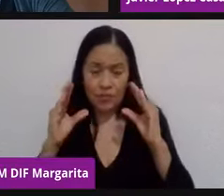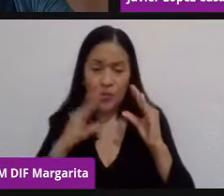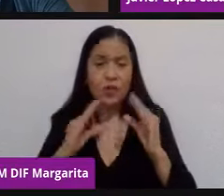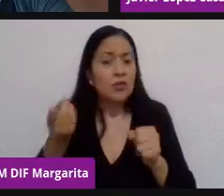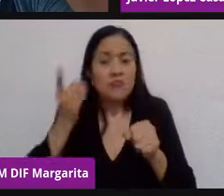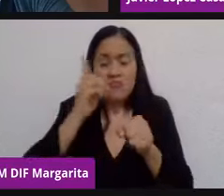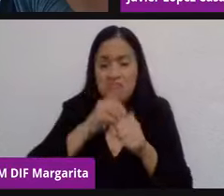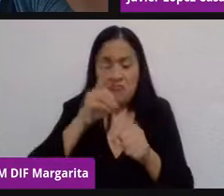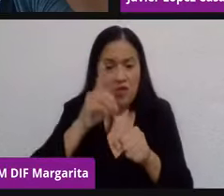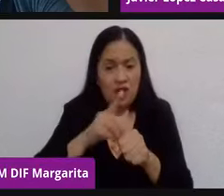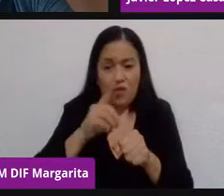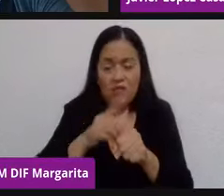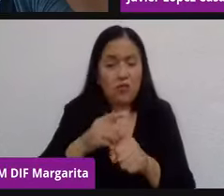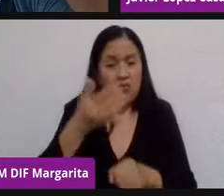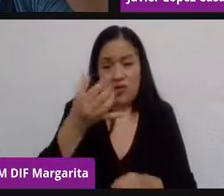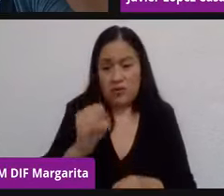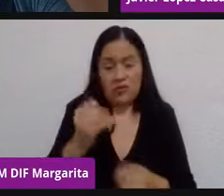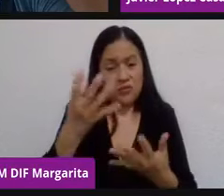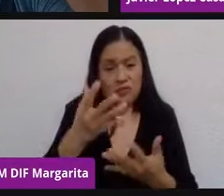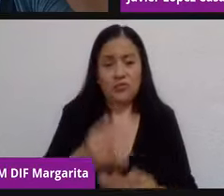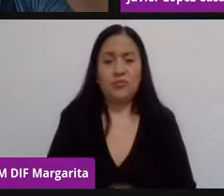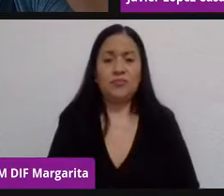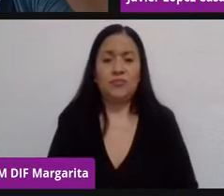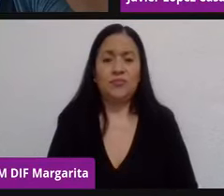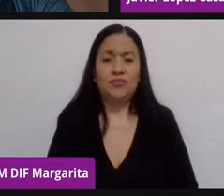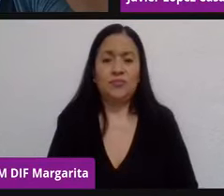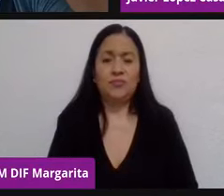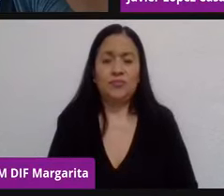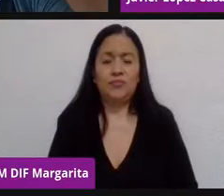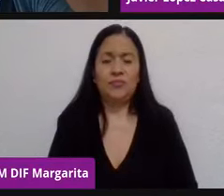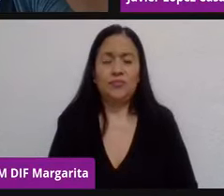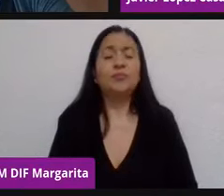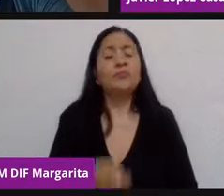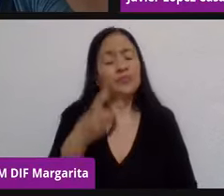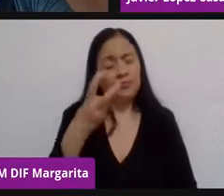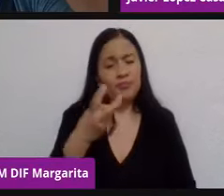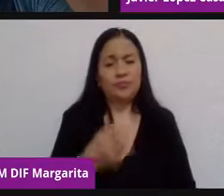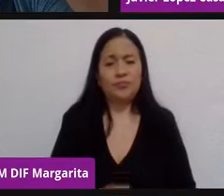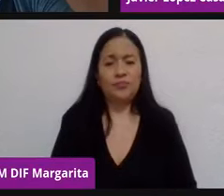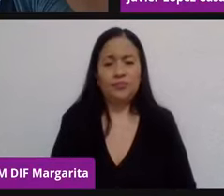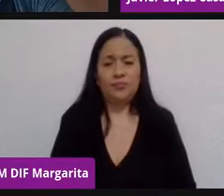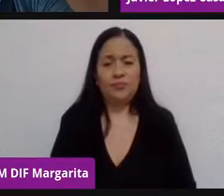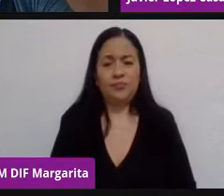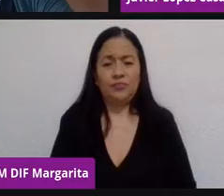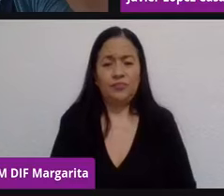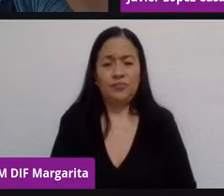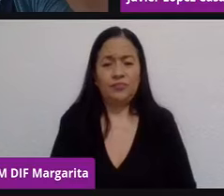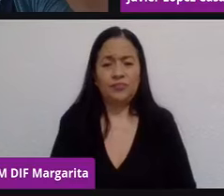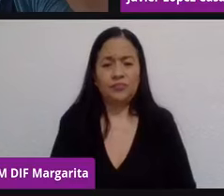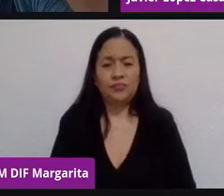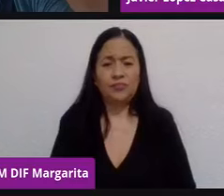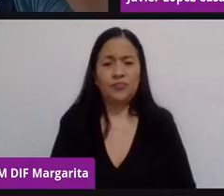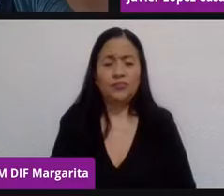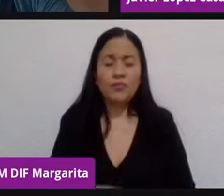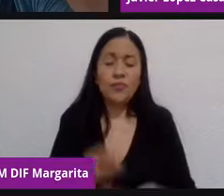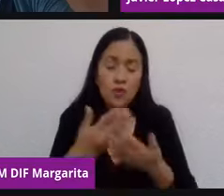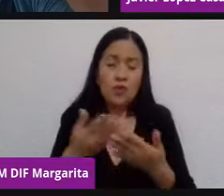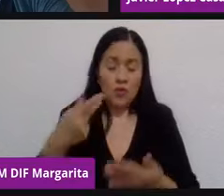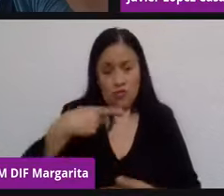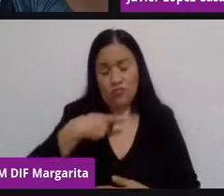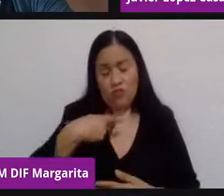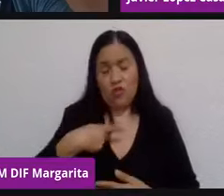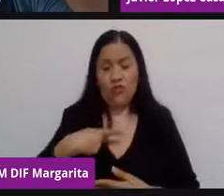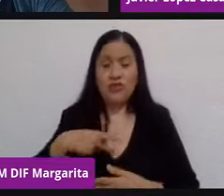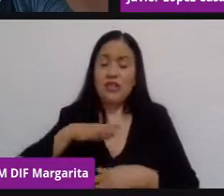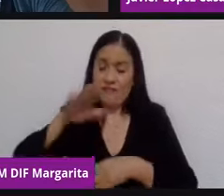como parte de una vocación. Entonces, pues será parte de los trabajos que estaré buscando presentar